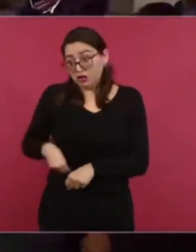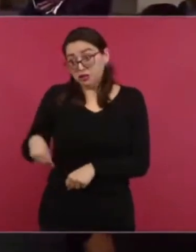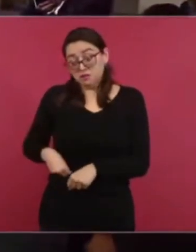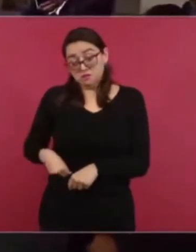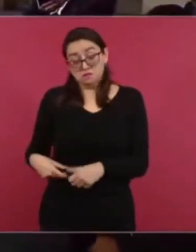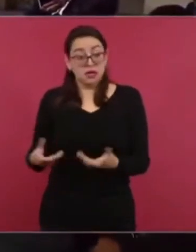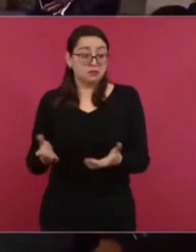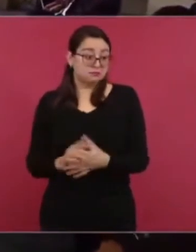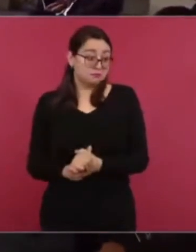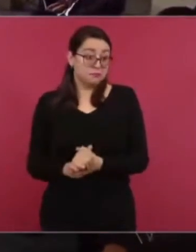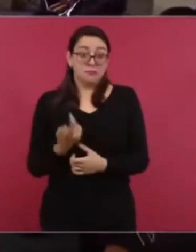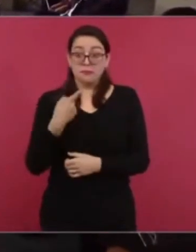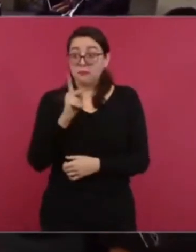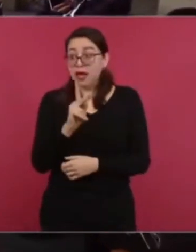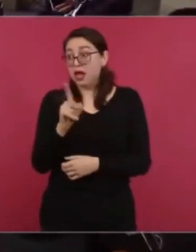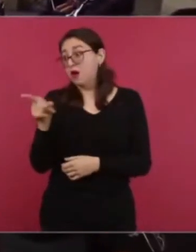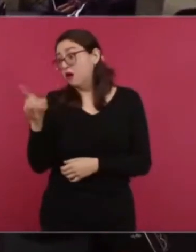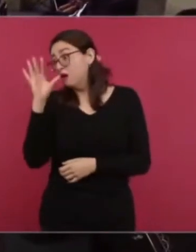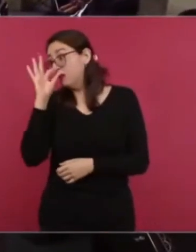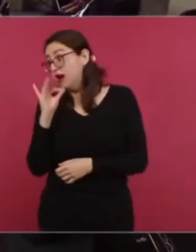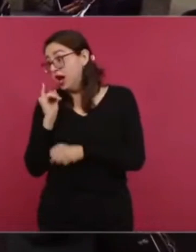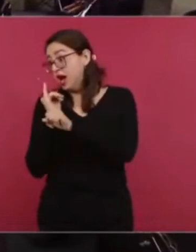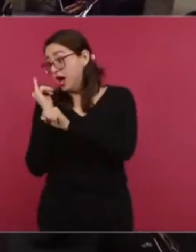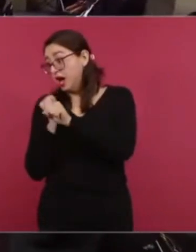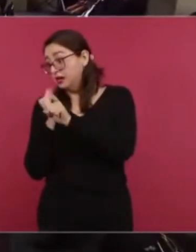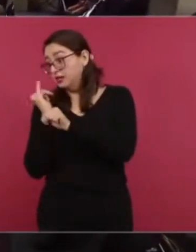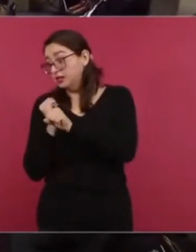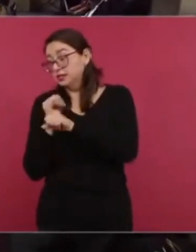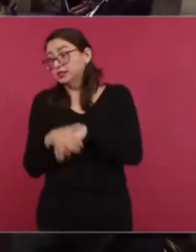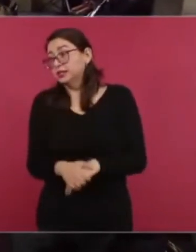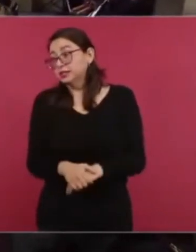y ya entonces